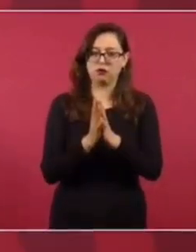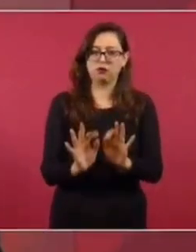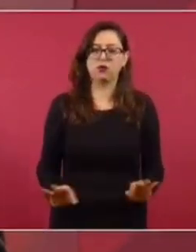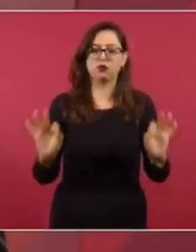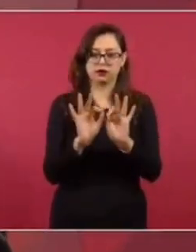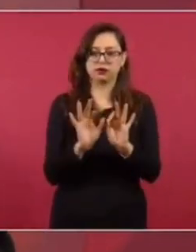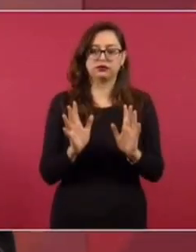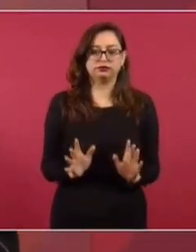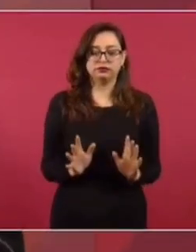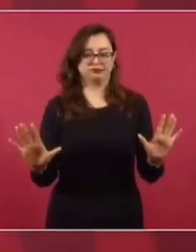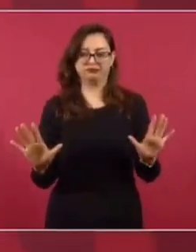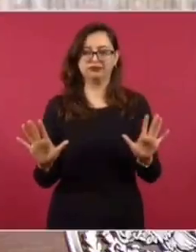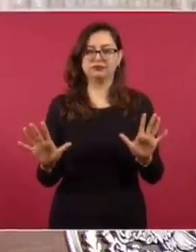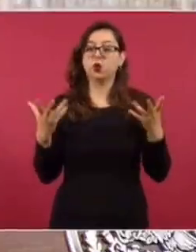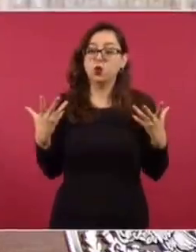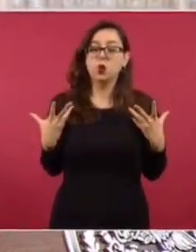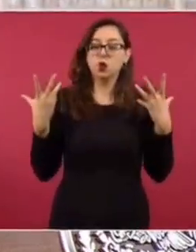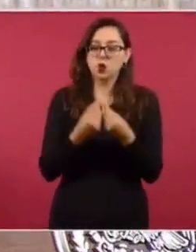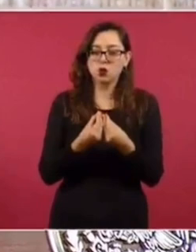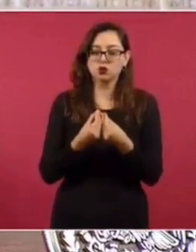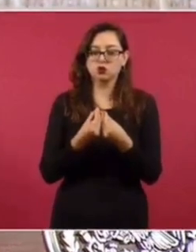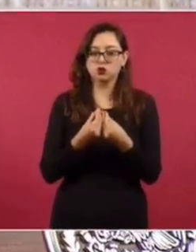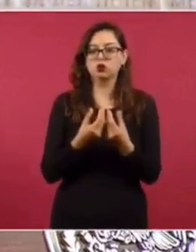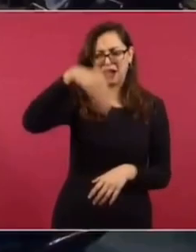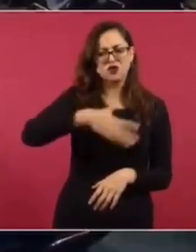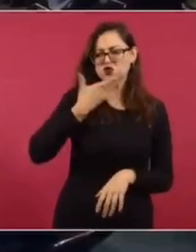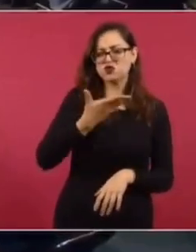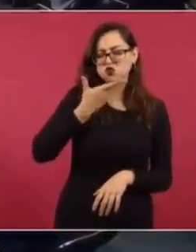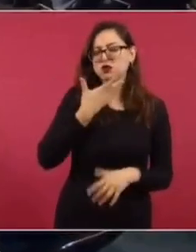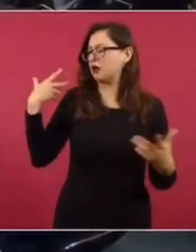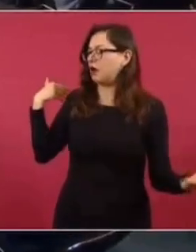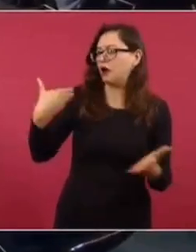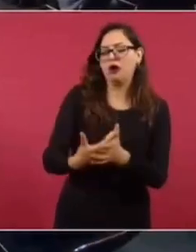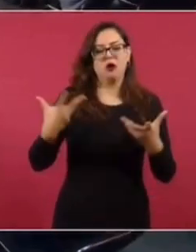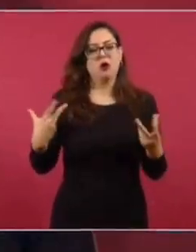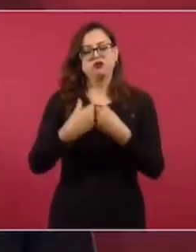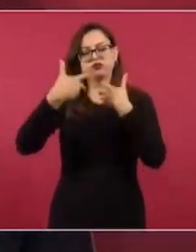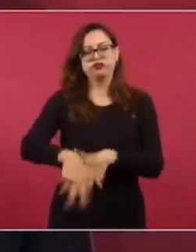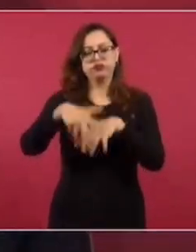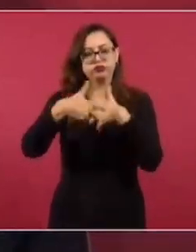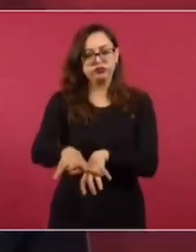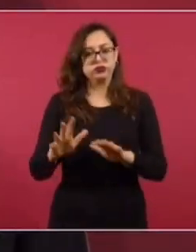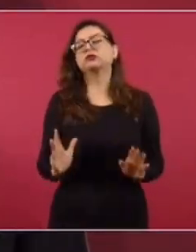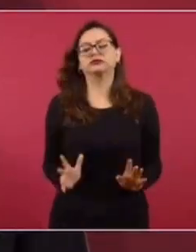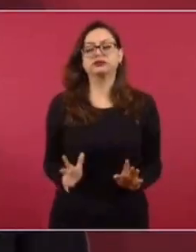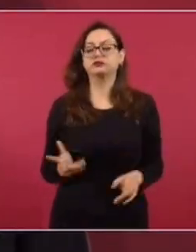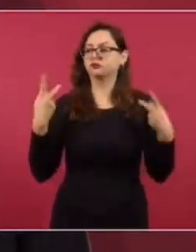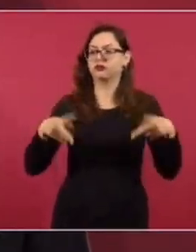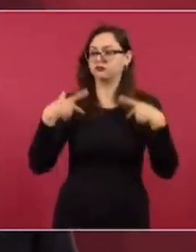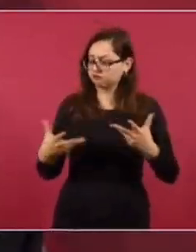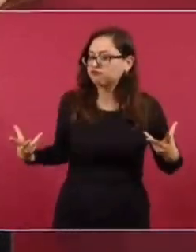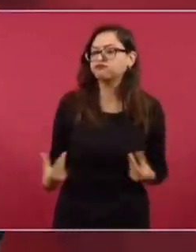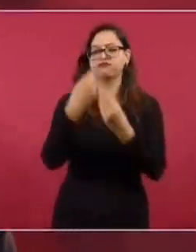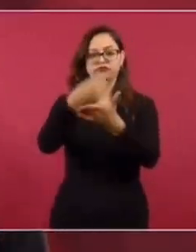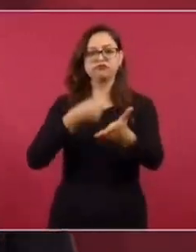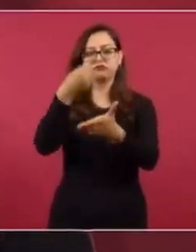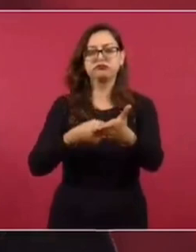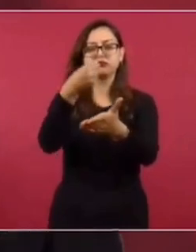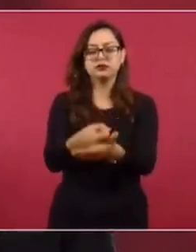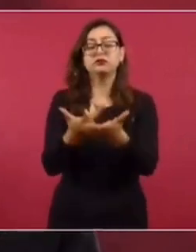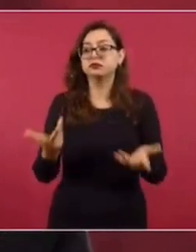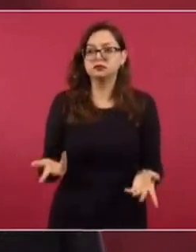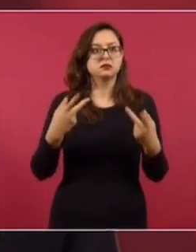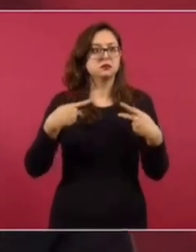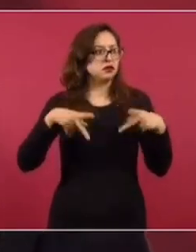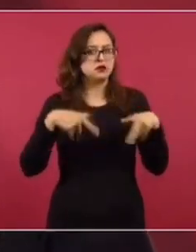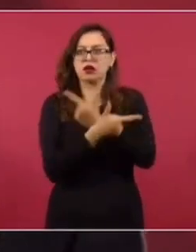Y para que no haya preferencia, que sea por orden alfabético. No nos reservamos el derecho de admisión. Solo nos reservamos el